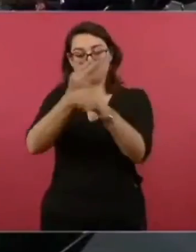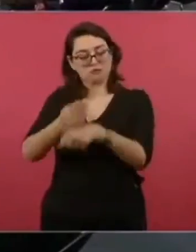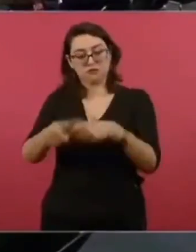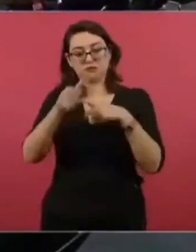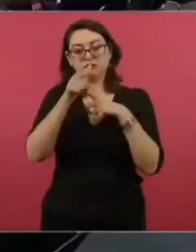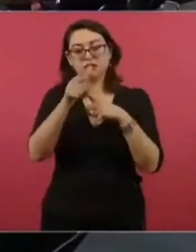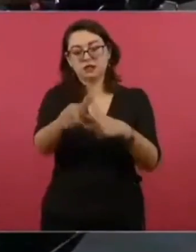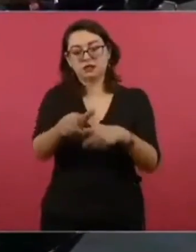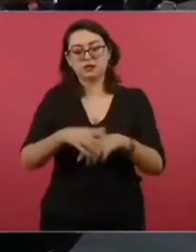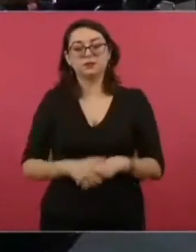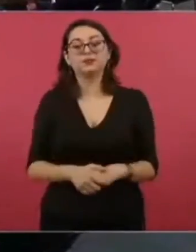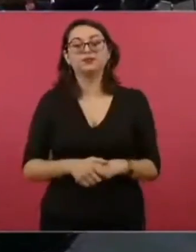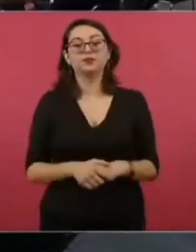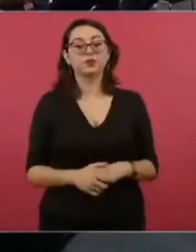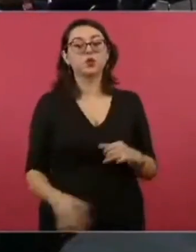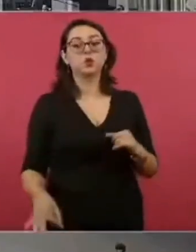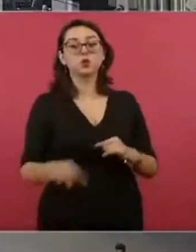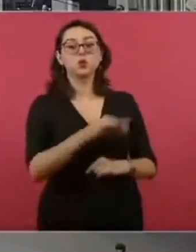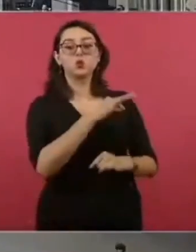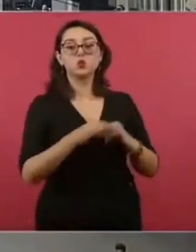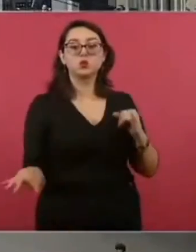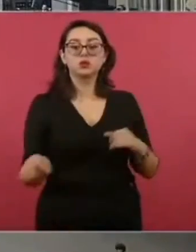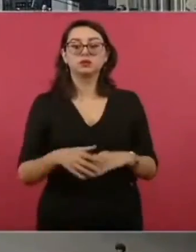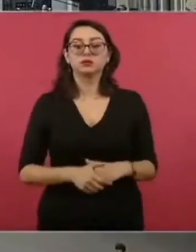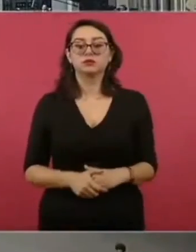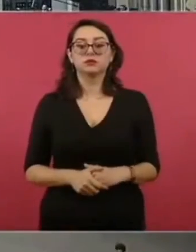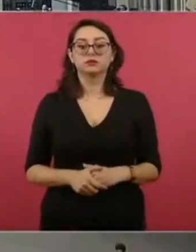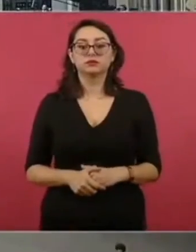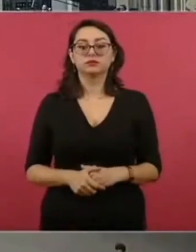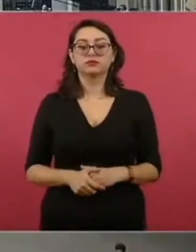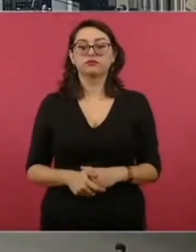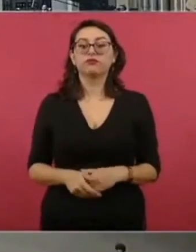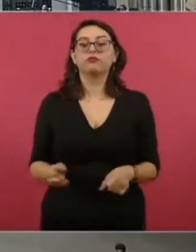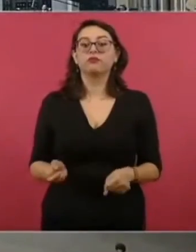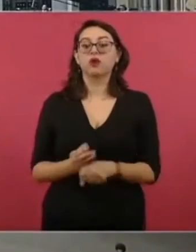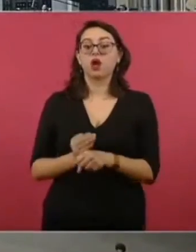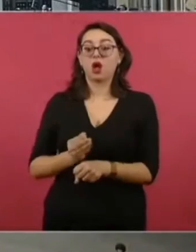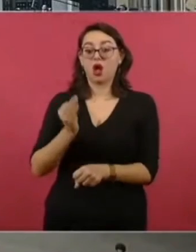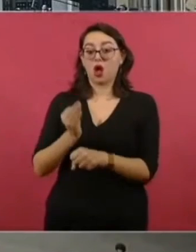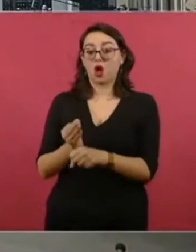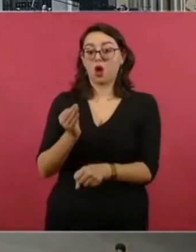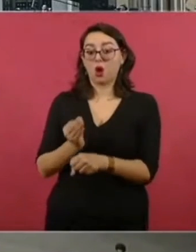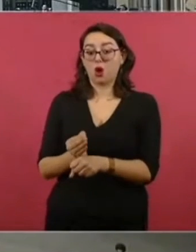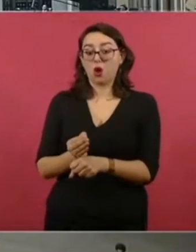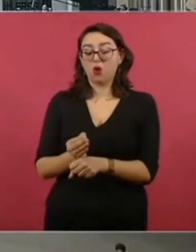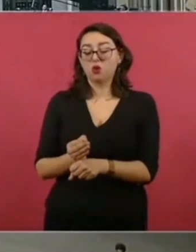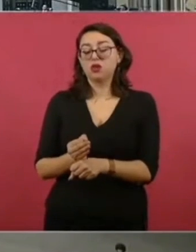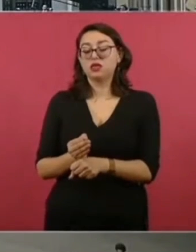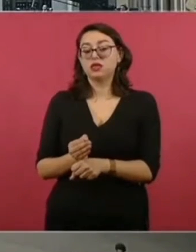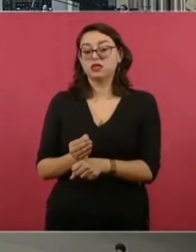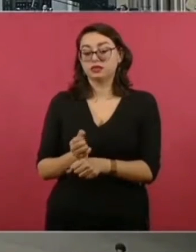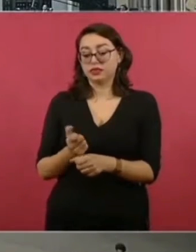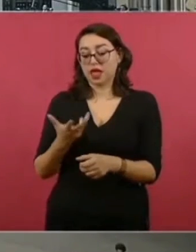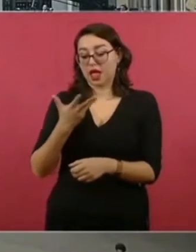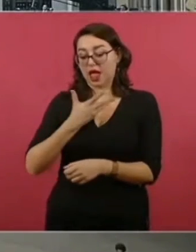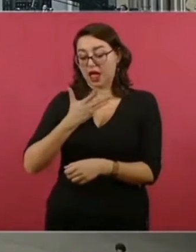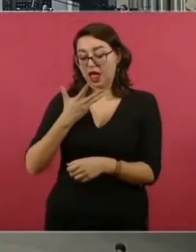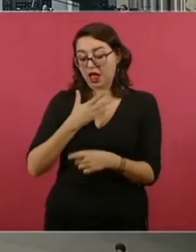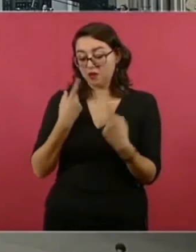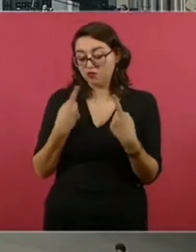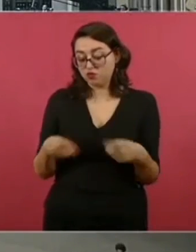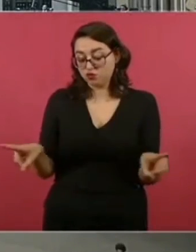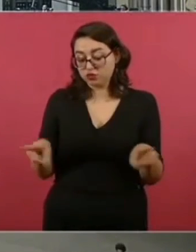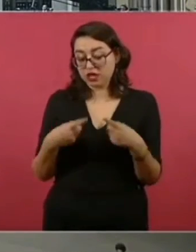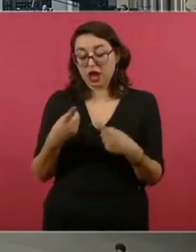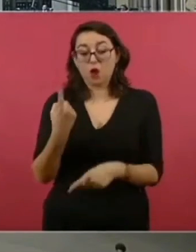Desde el año pasado, una melodía, ahorita que está en la lista de las 10, se llama El Infierno Verde. Yo creo que le va a